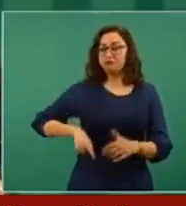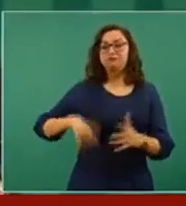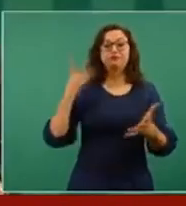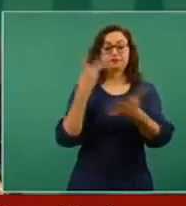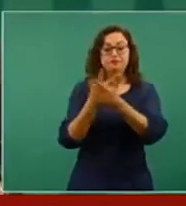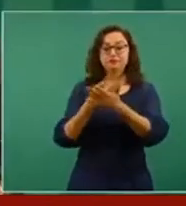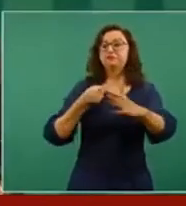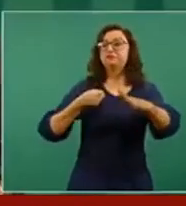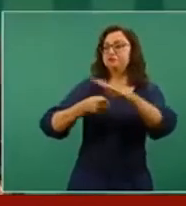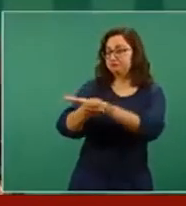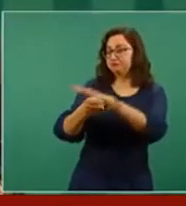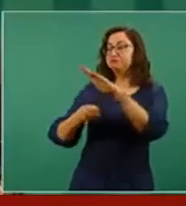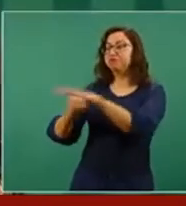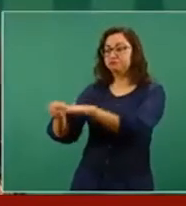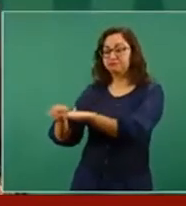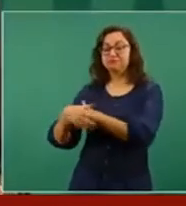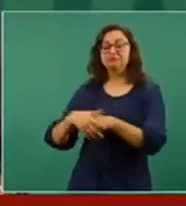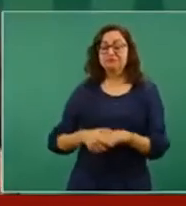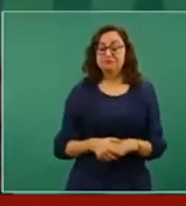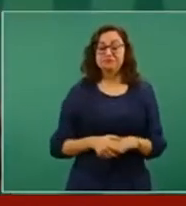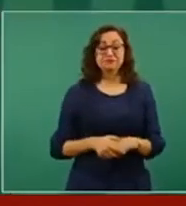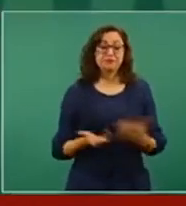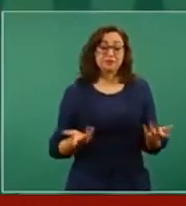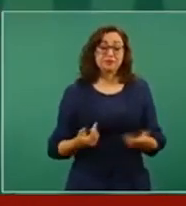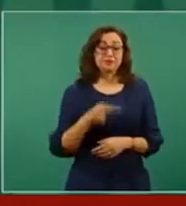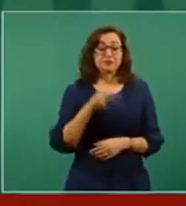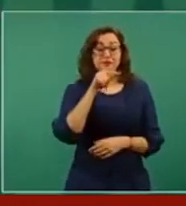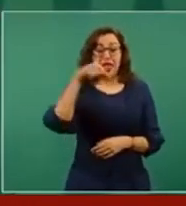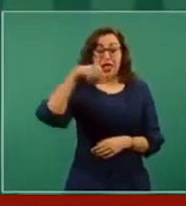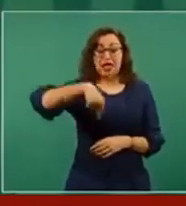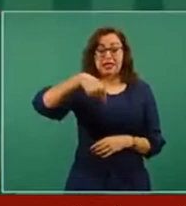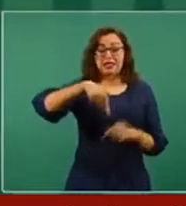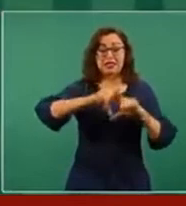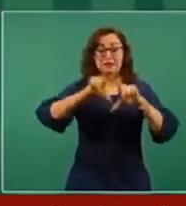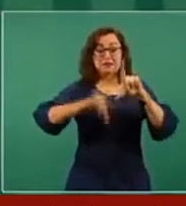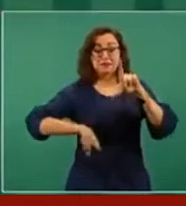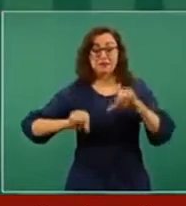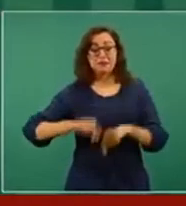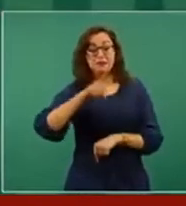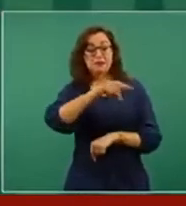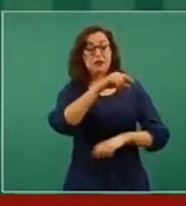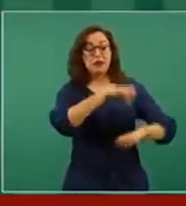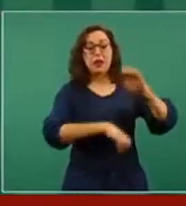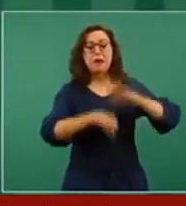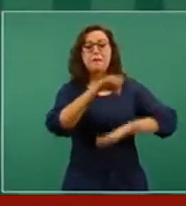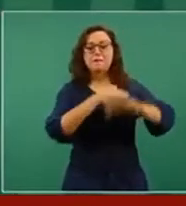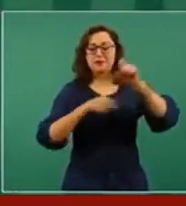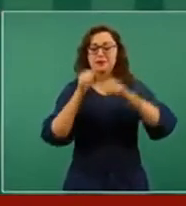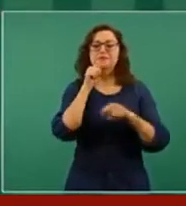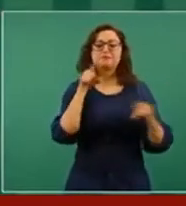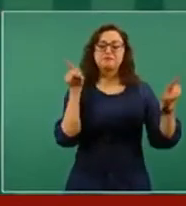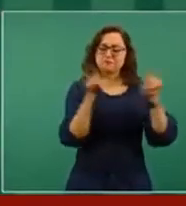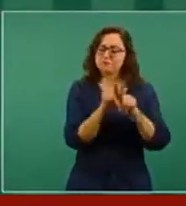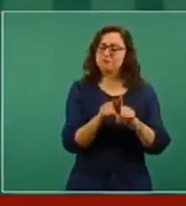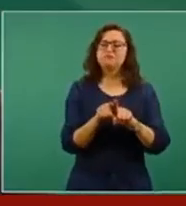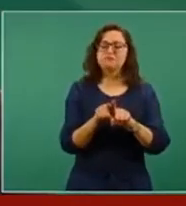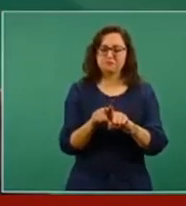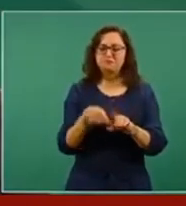esta empresa también entregó sobornos,